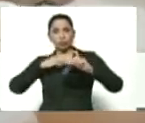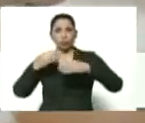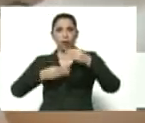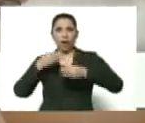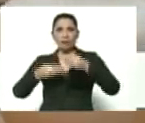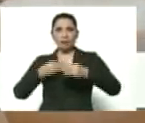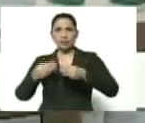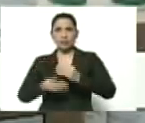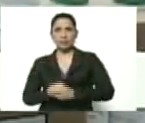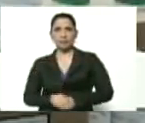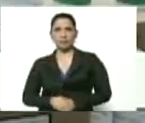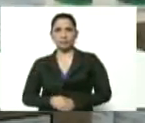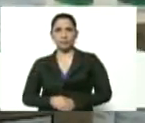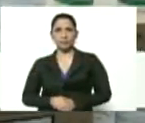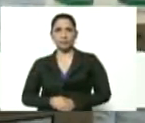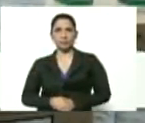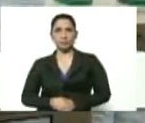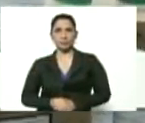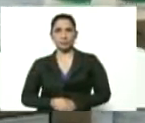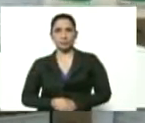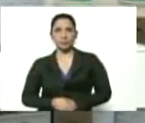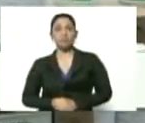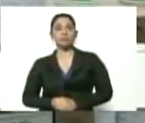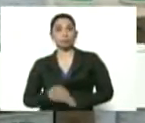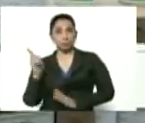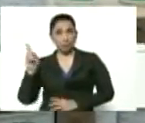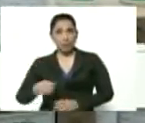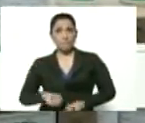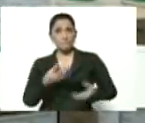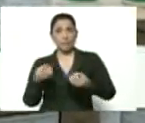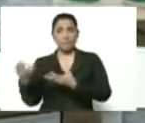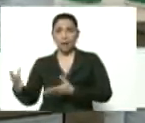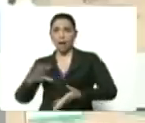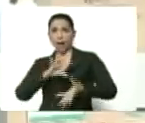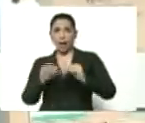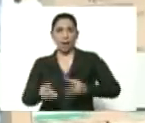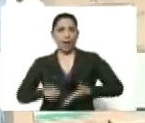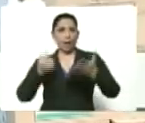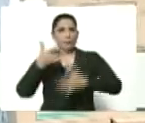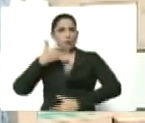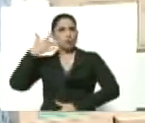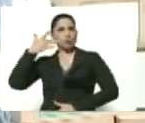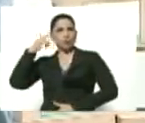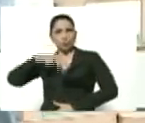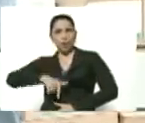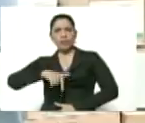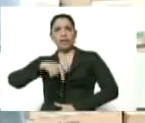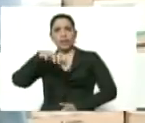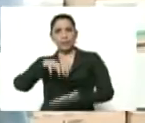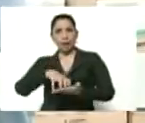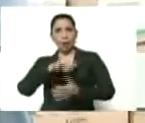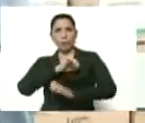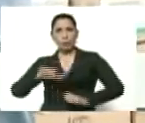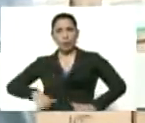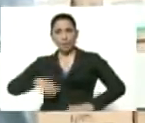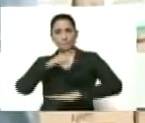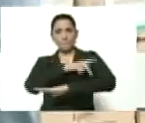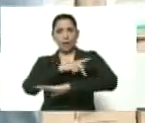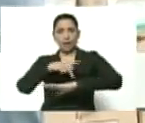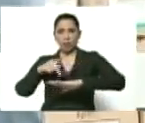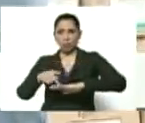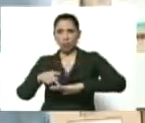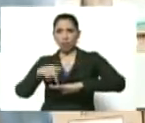soberana, don Teodoro, donde va a salir también a los CLAC, con mucho orgullo, con mucha delencia de aquí de portuguesa, de aquí de la parroquia, de la aparición,